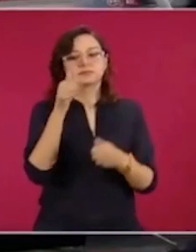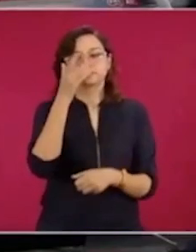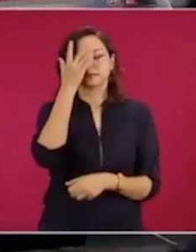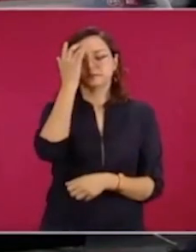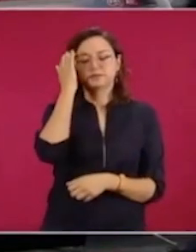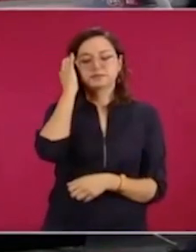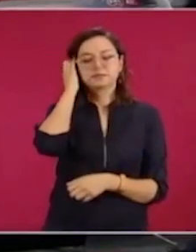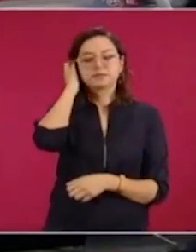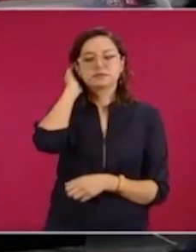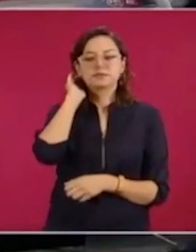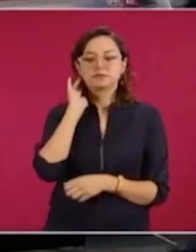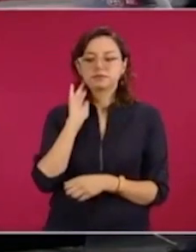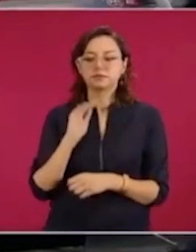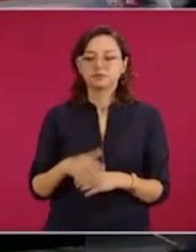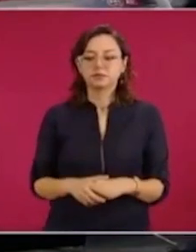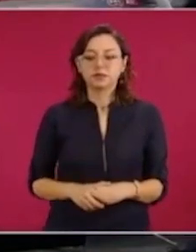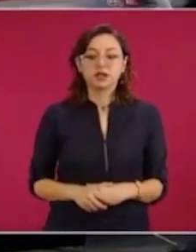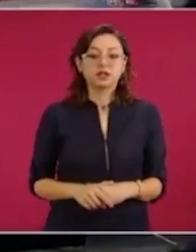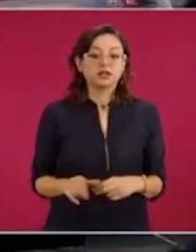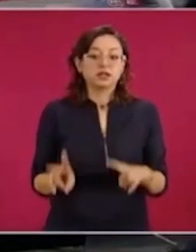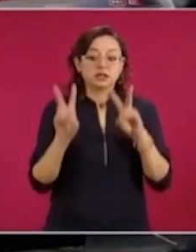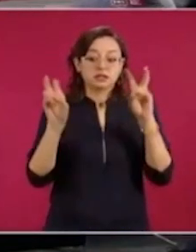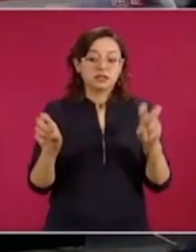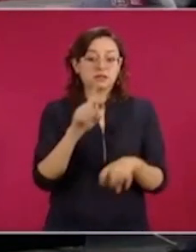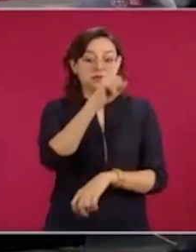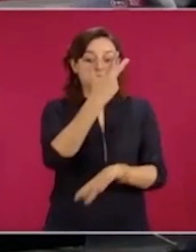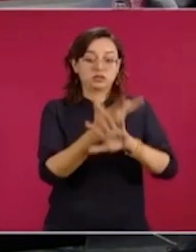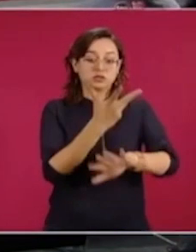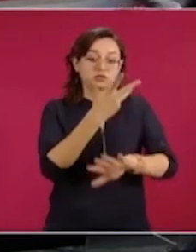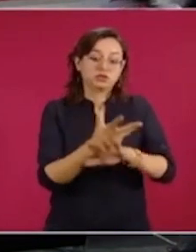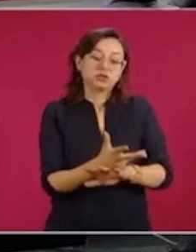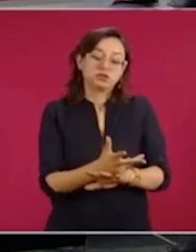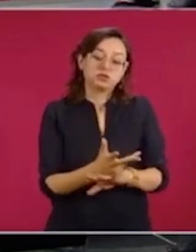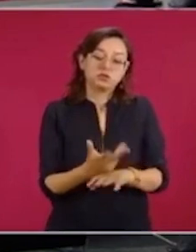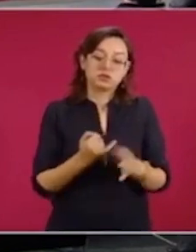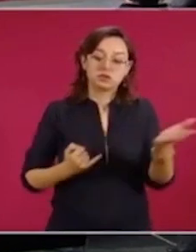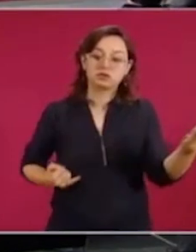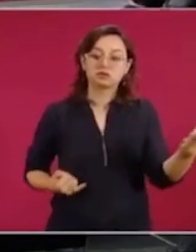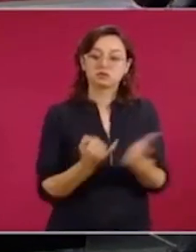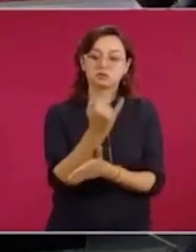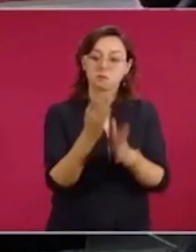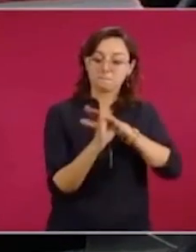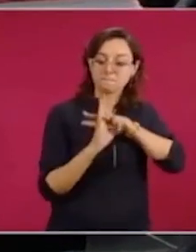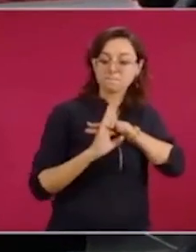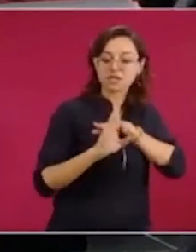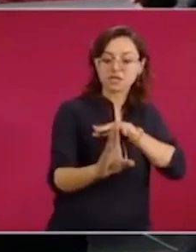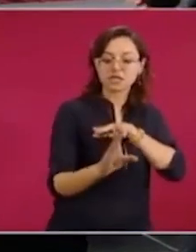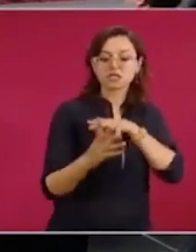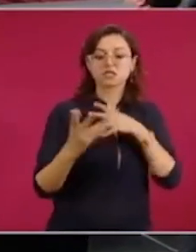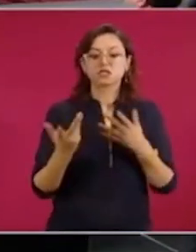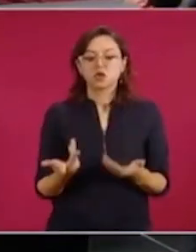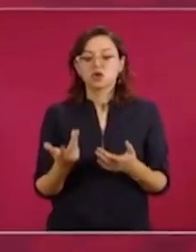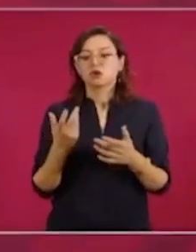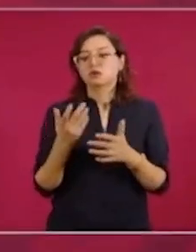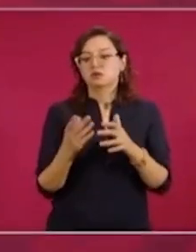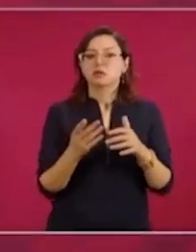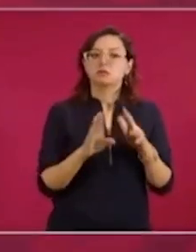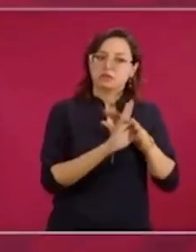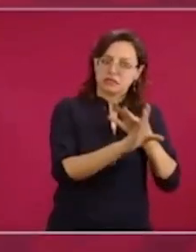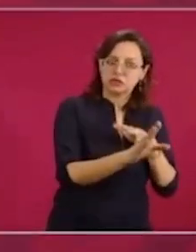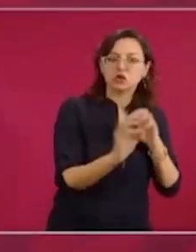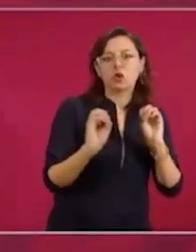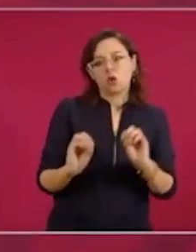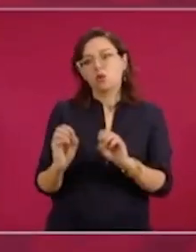Acerca de la política migratoria de Estados Unidos va a informar la Secretaría de Relaciones